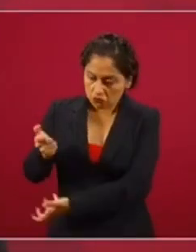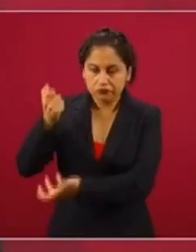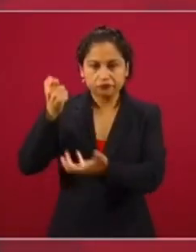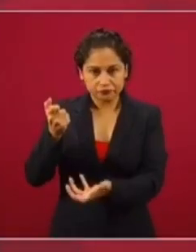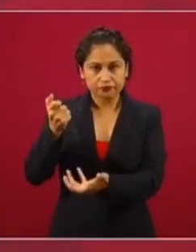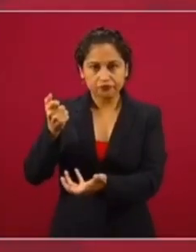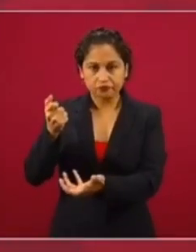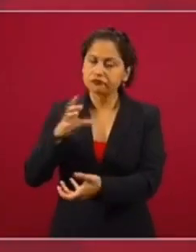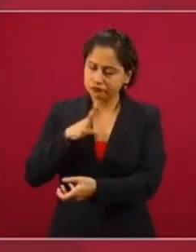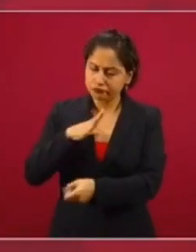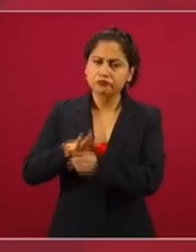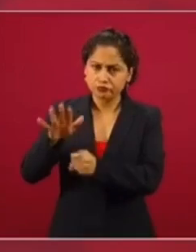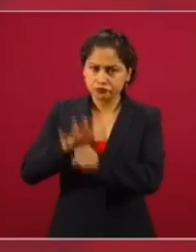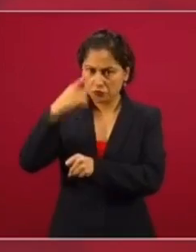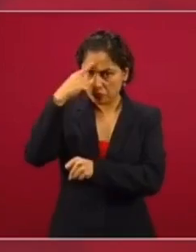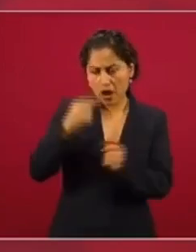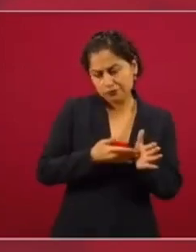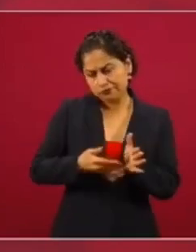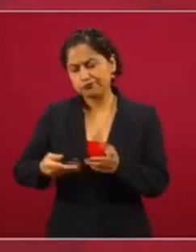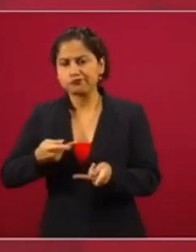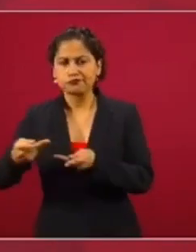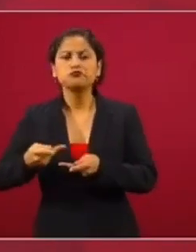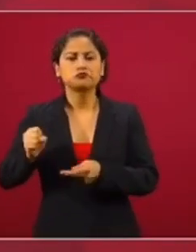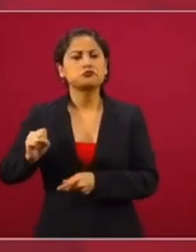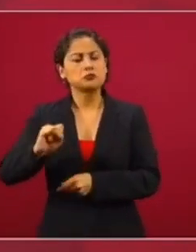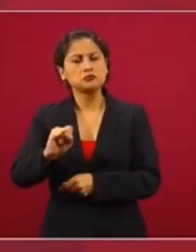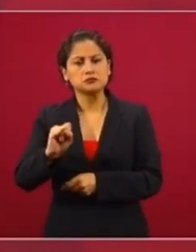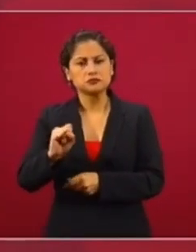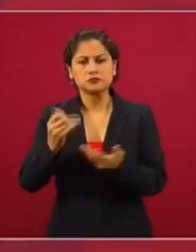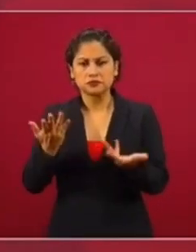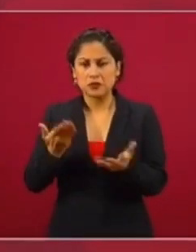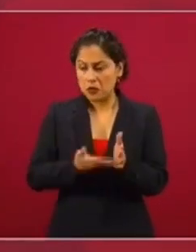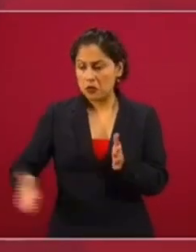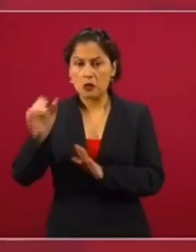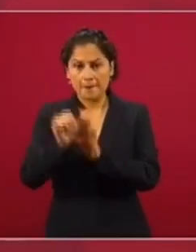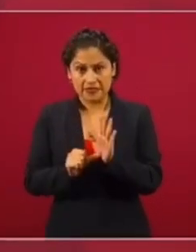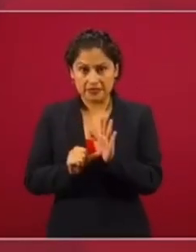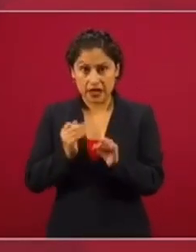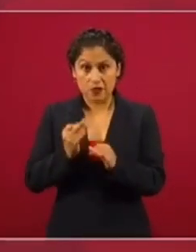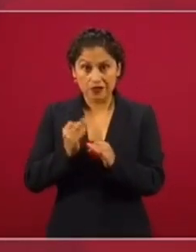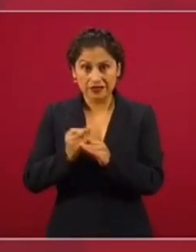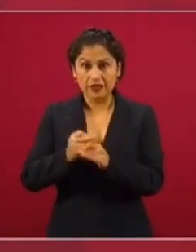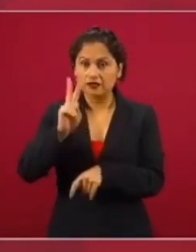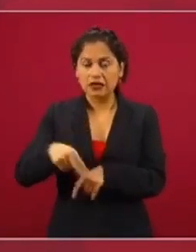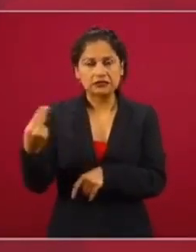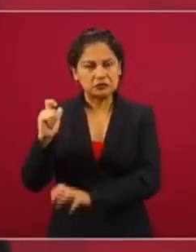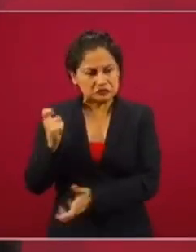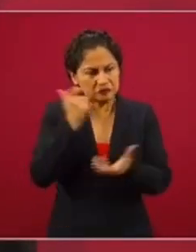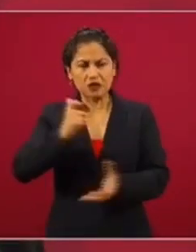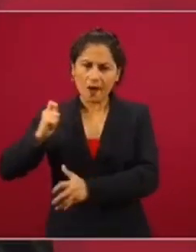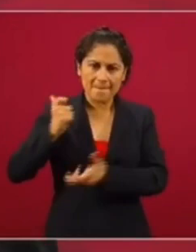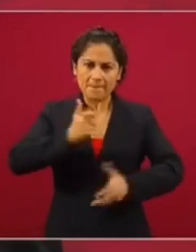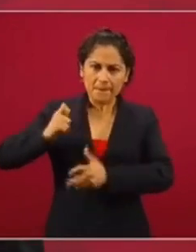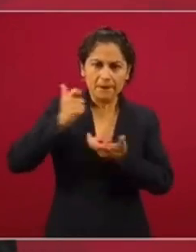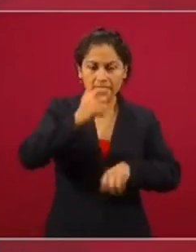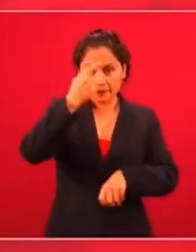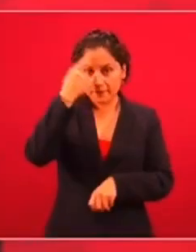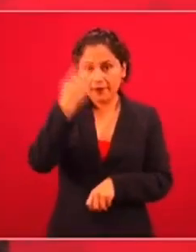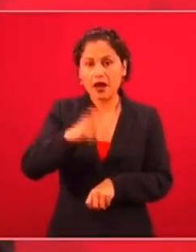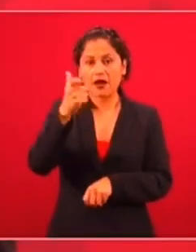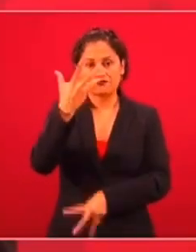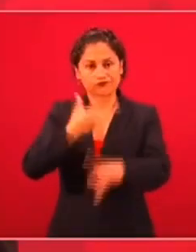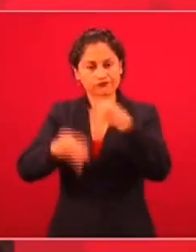para el plan. Y sobre todo para estos meses, que es cuando más necesitamos inyectar fondos a la economía.